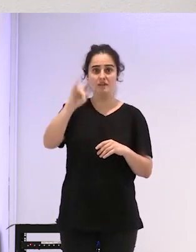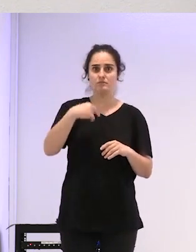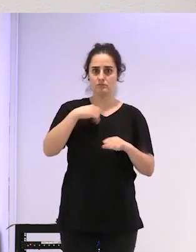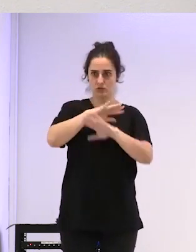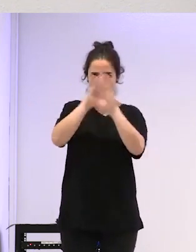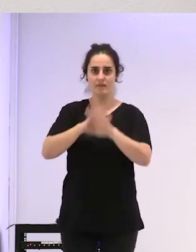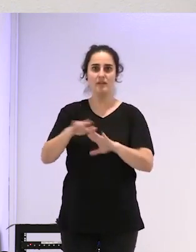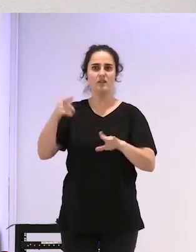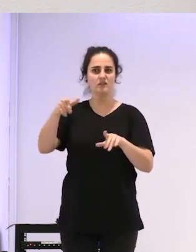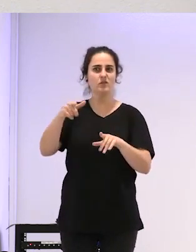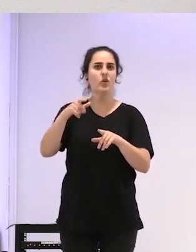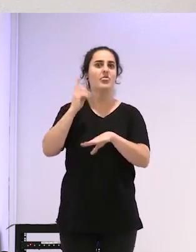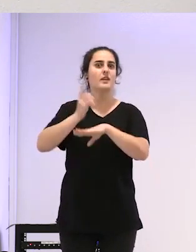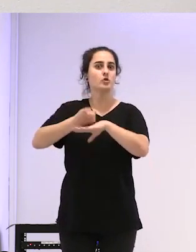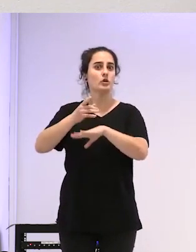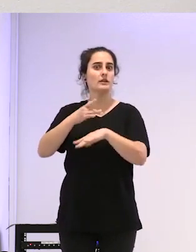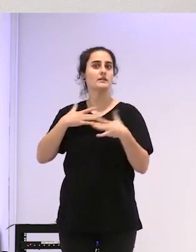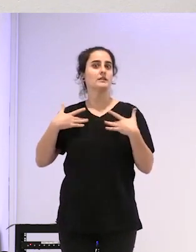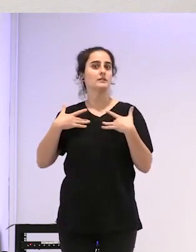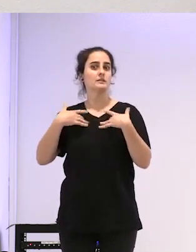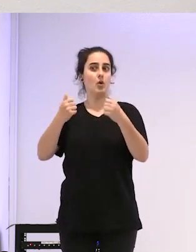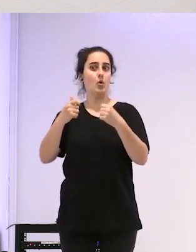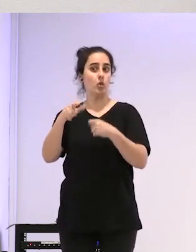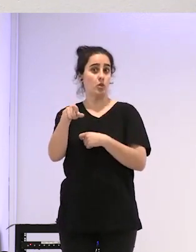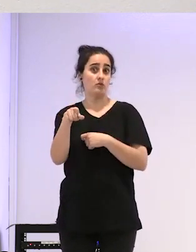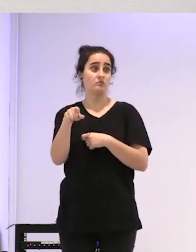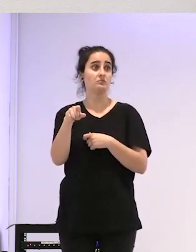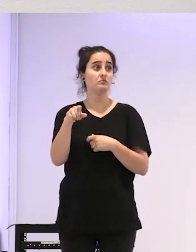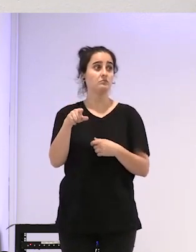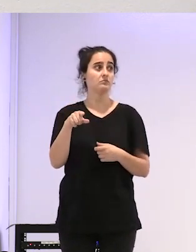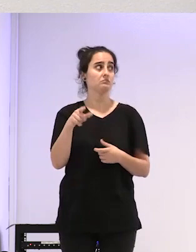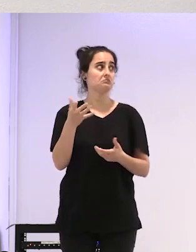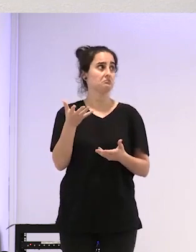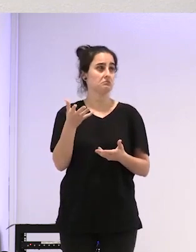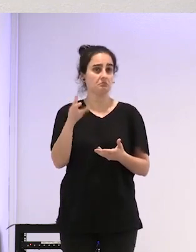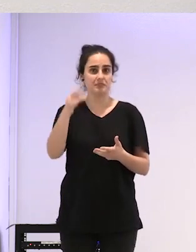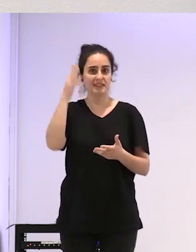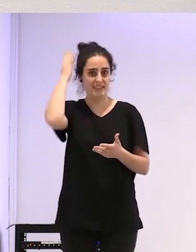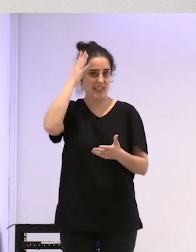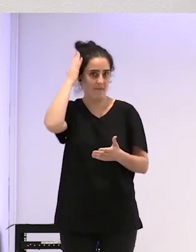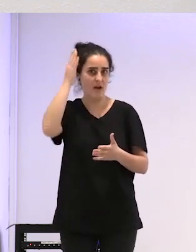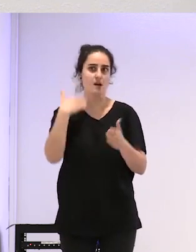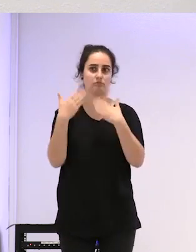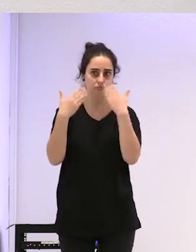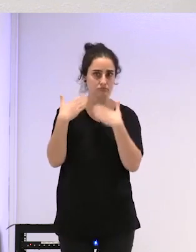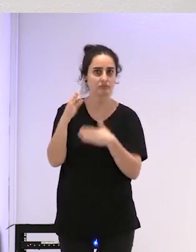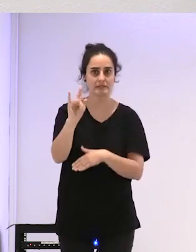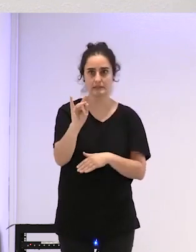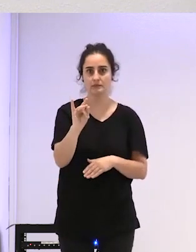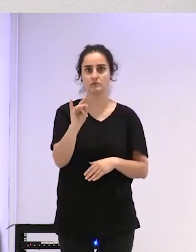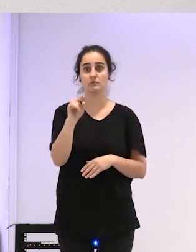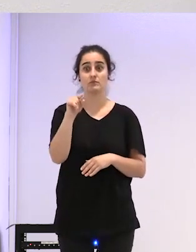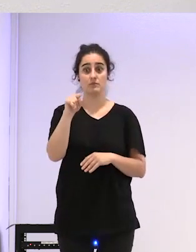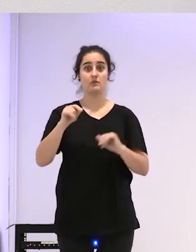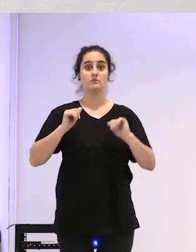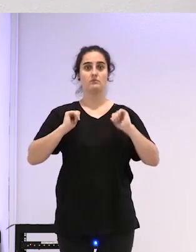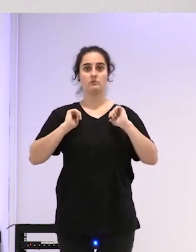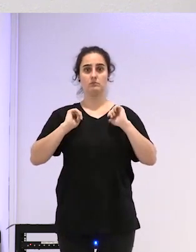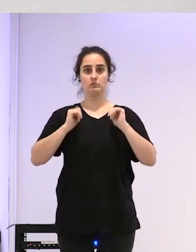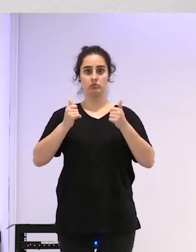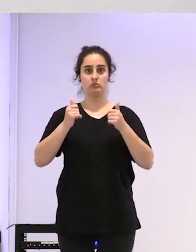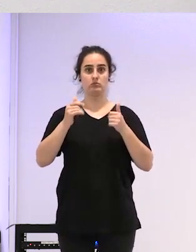hablando con el director de salud de Navarra y fue cuando empezó